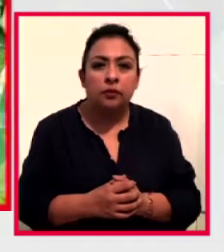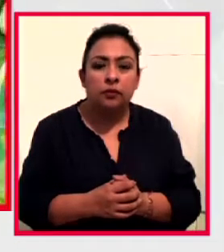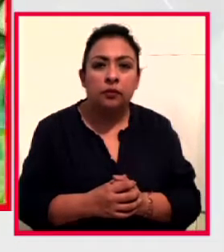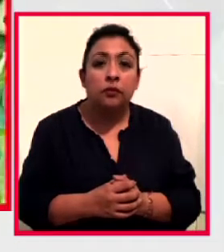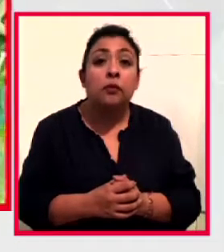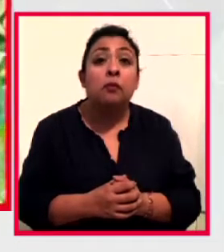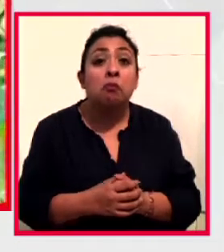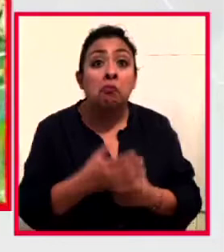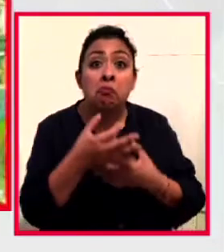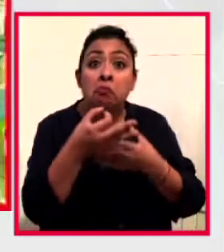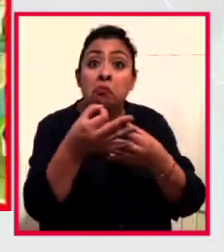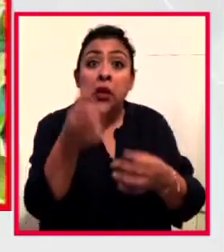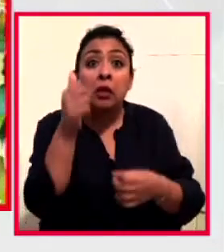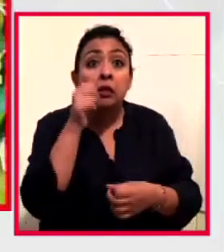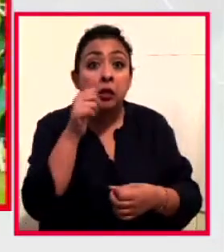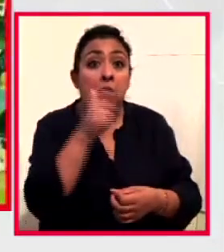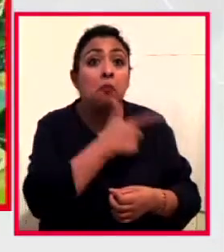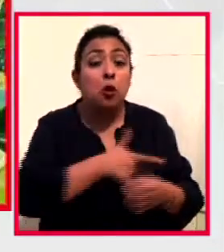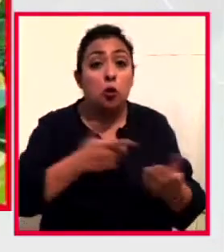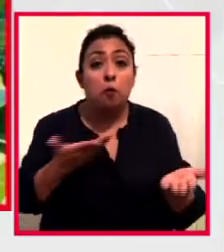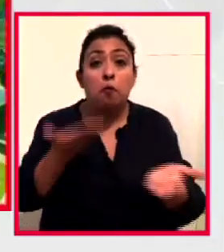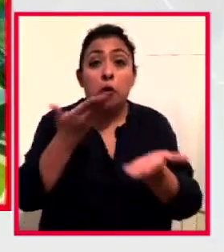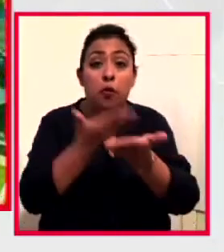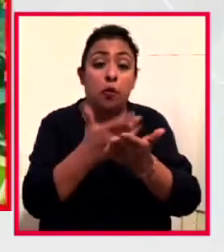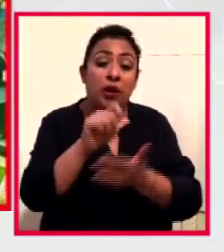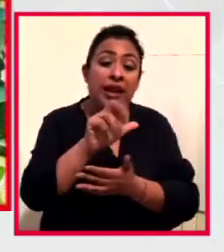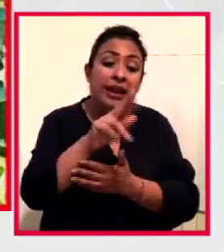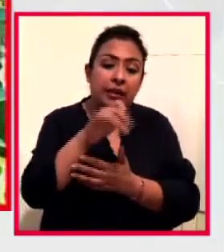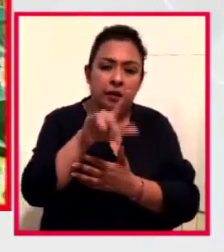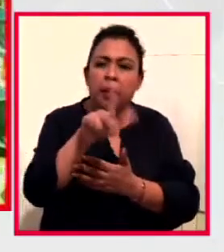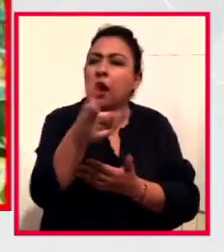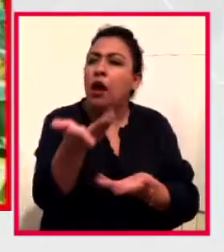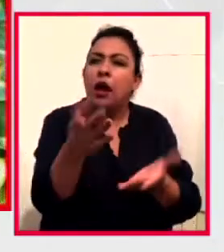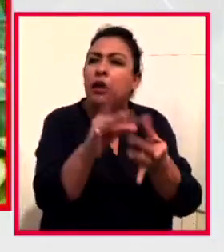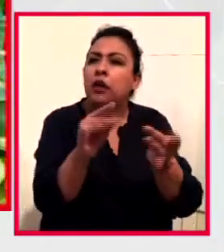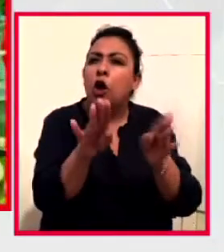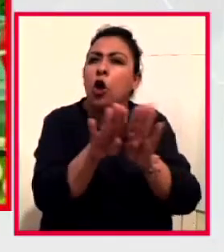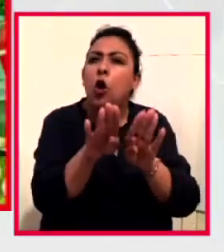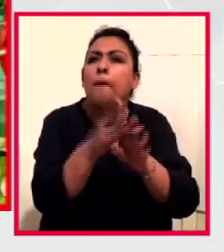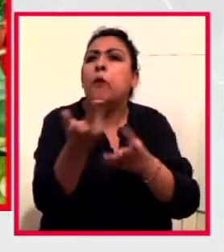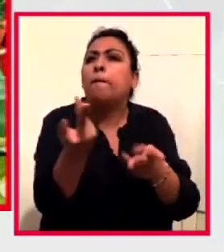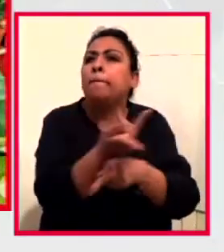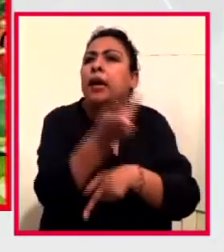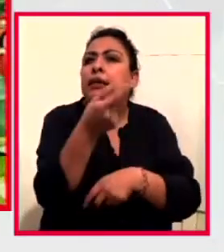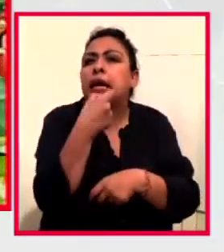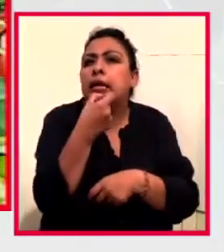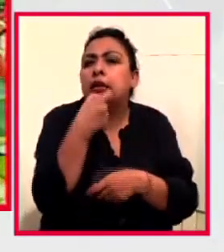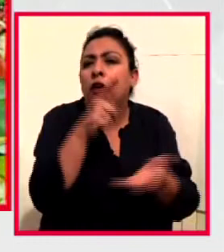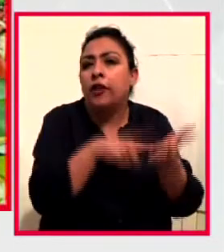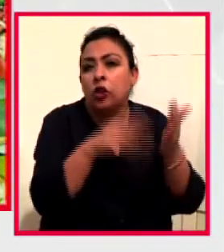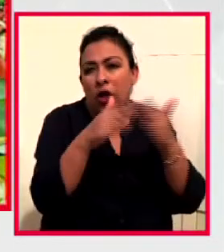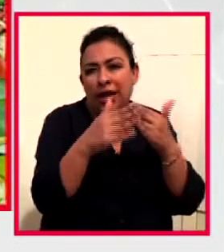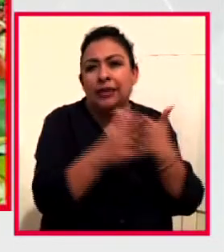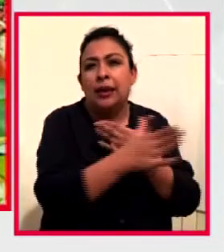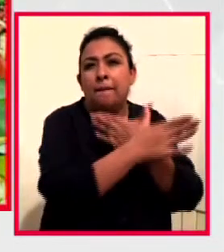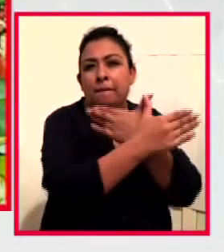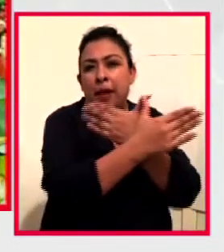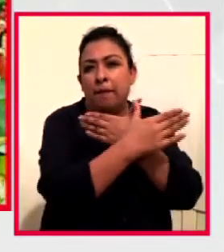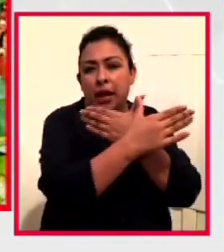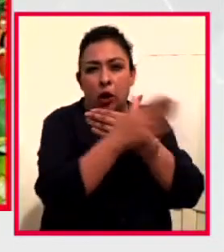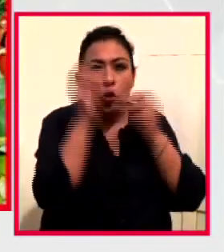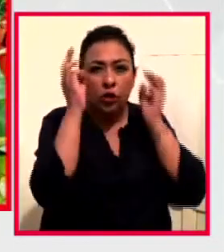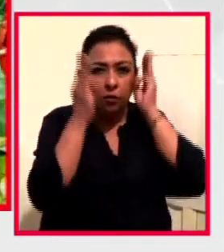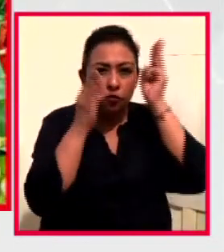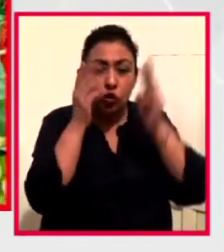Atractivas siempre las propuestas de Arquine. Y platíquenme cómo les va con los niños. Bueno, el Papalote Museo del Niño abre un espacio